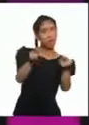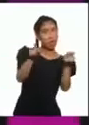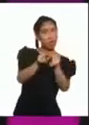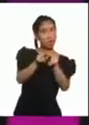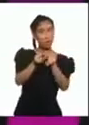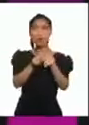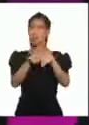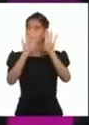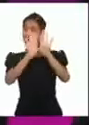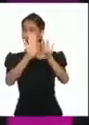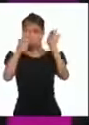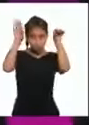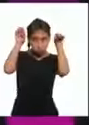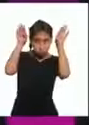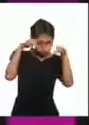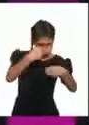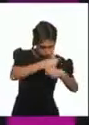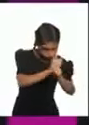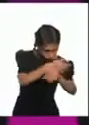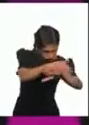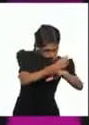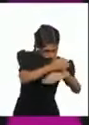Y su cuerdelito.